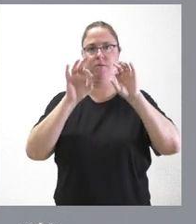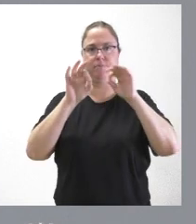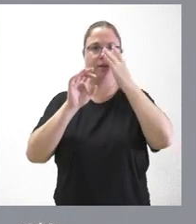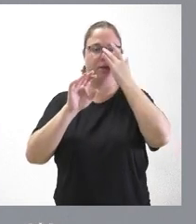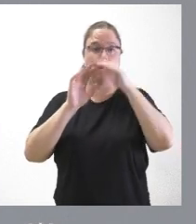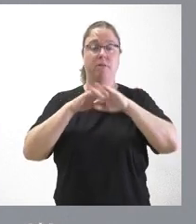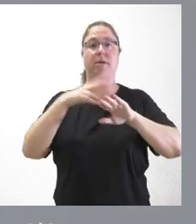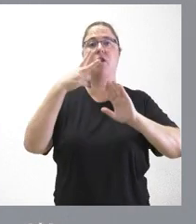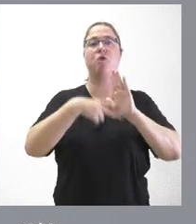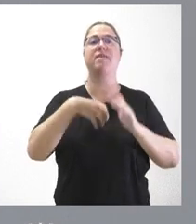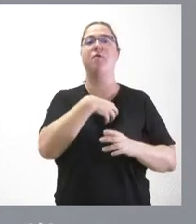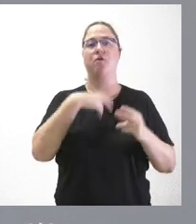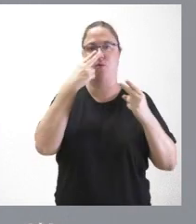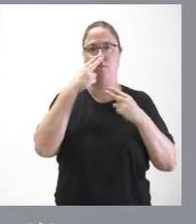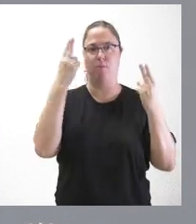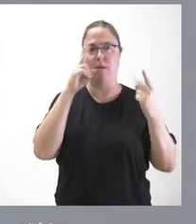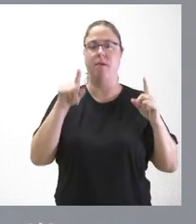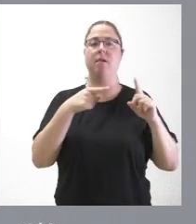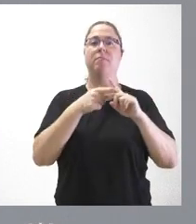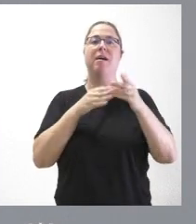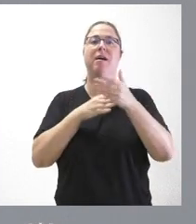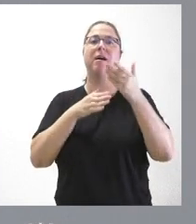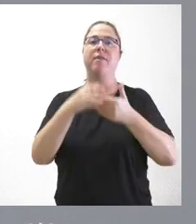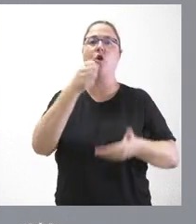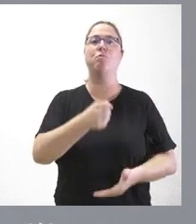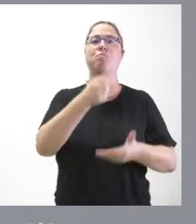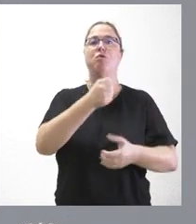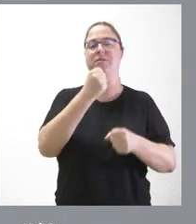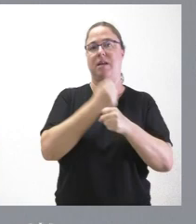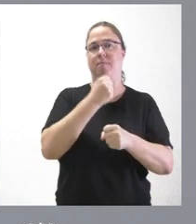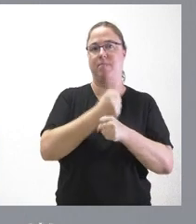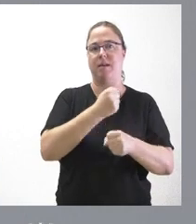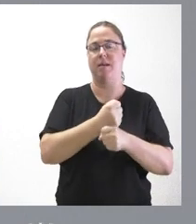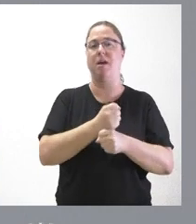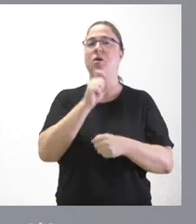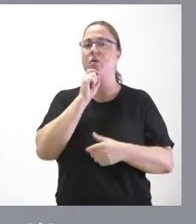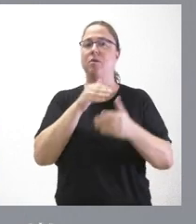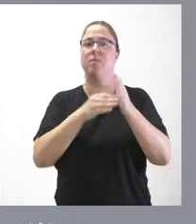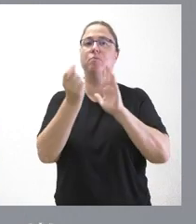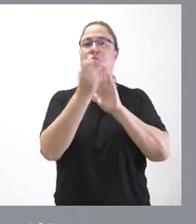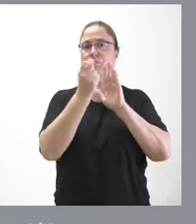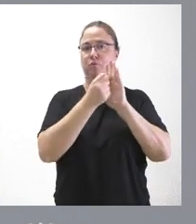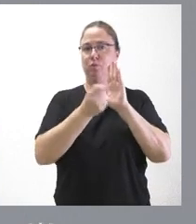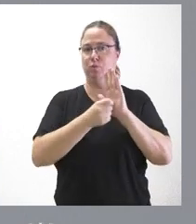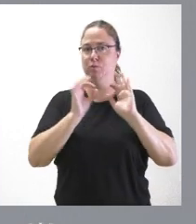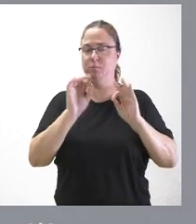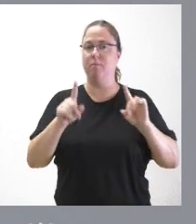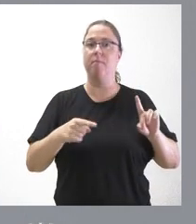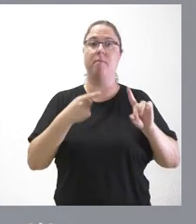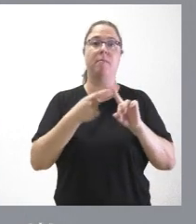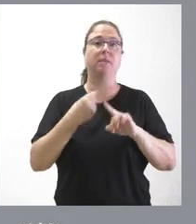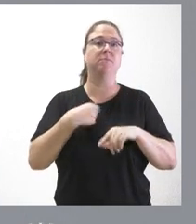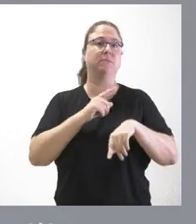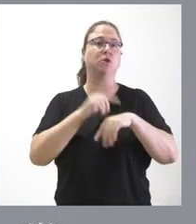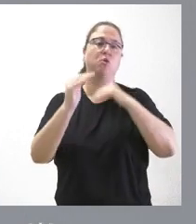normativa de función pública y, por tanto, a través de la bolsa de empleo a la que se accede a través de las puntuaciones correspondientes y, también, entre ellas, haber